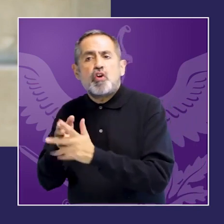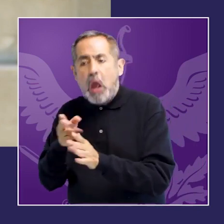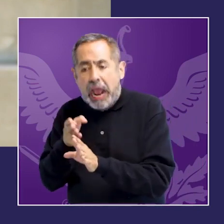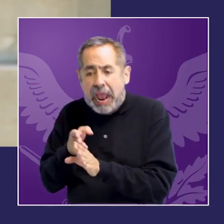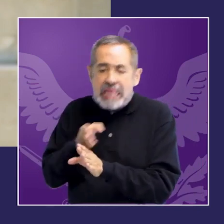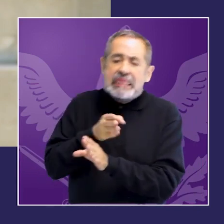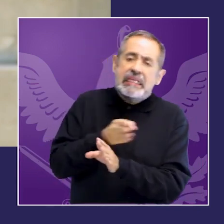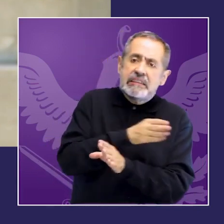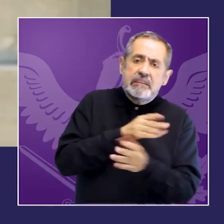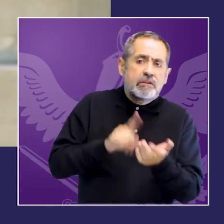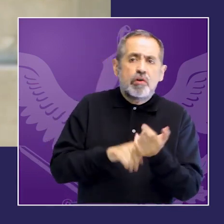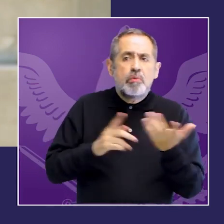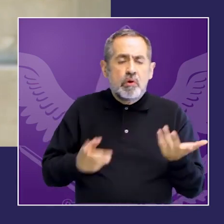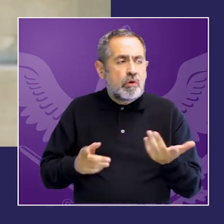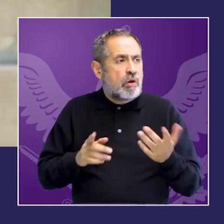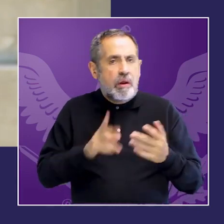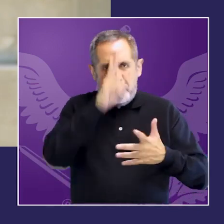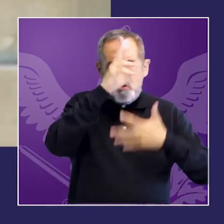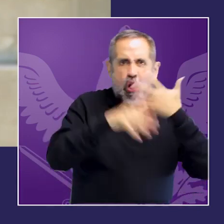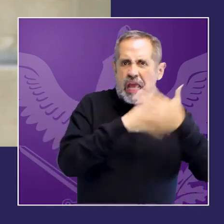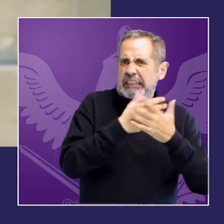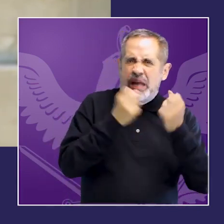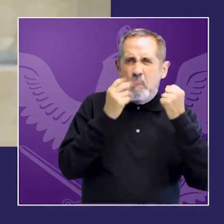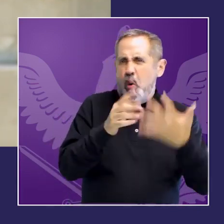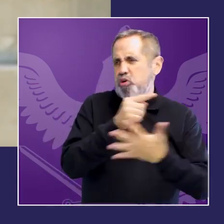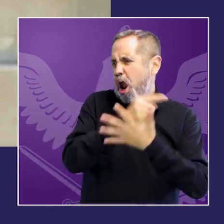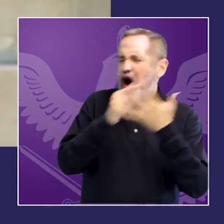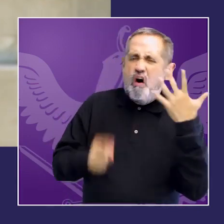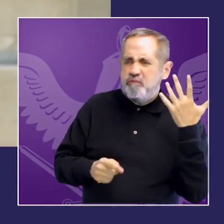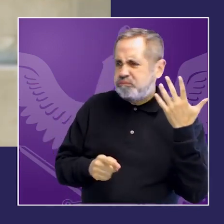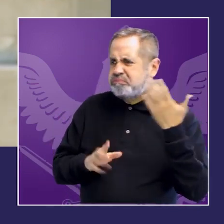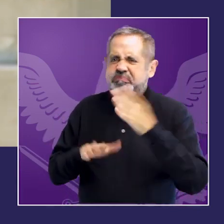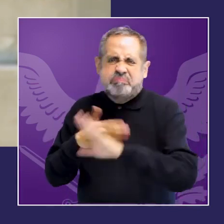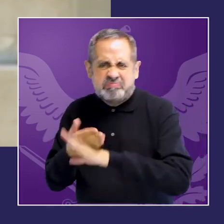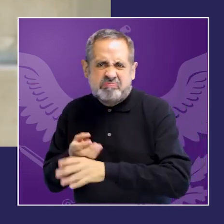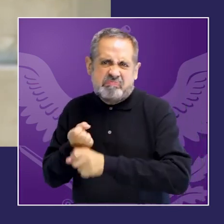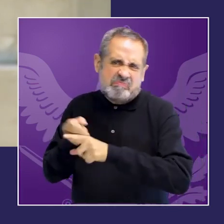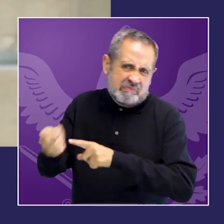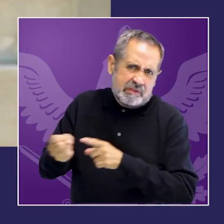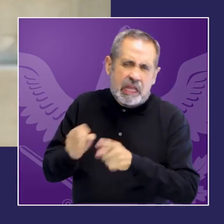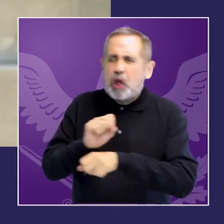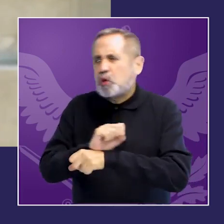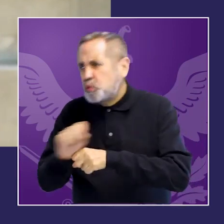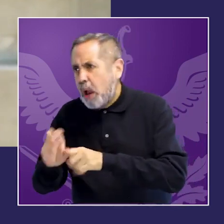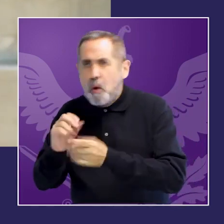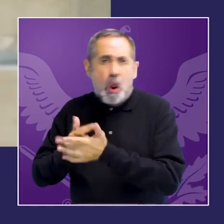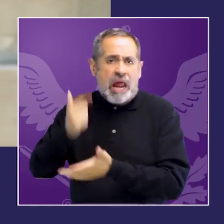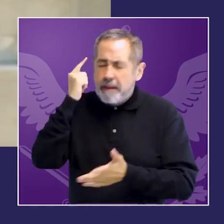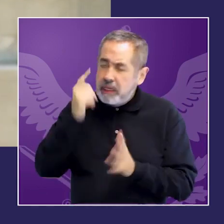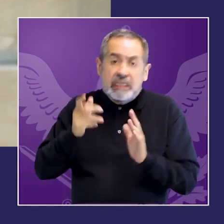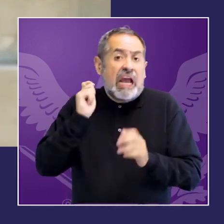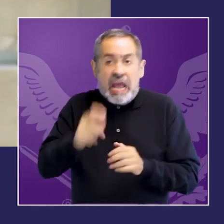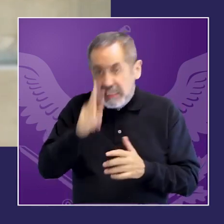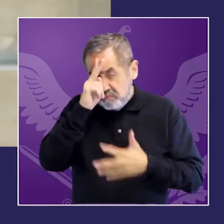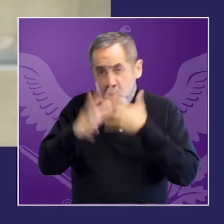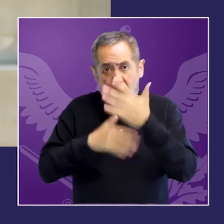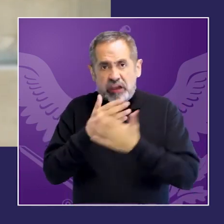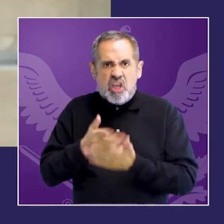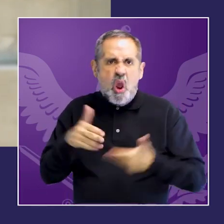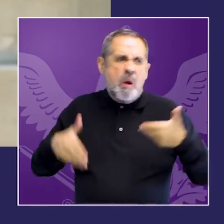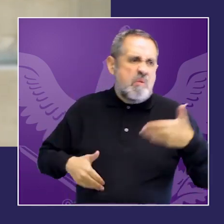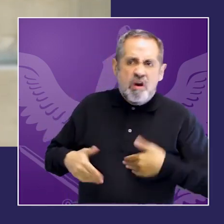sino frente a otras formas de violencias en lesiones leves o graves o hostigamiento